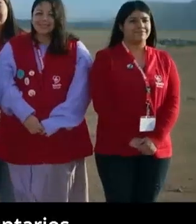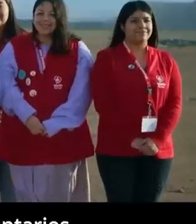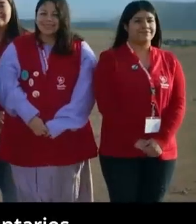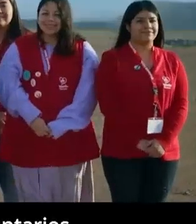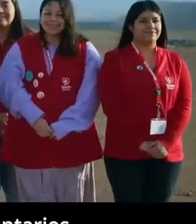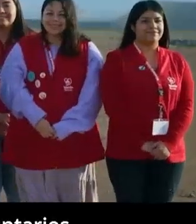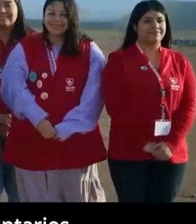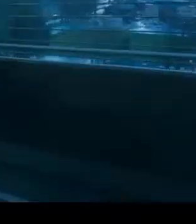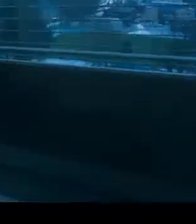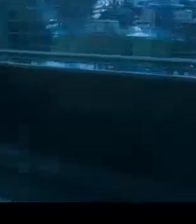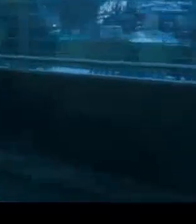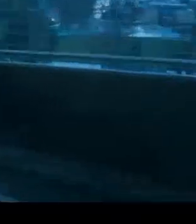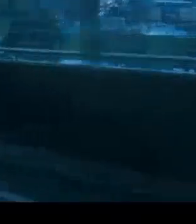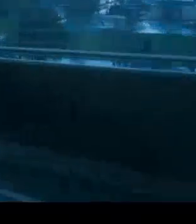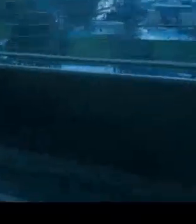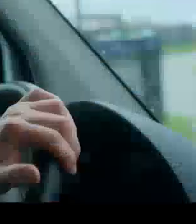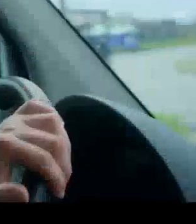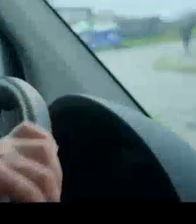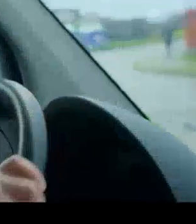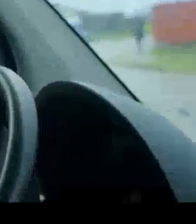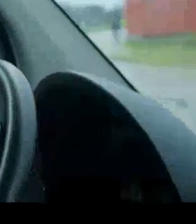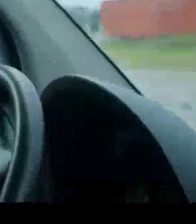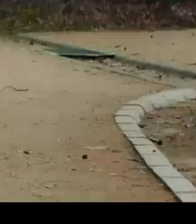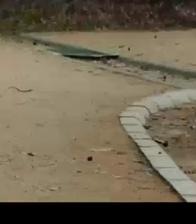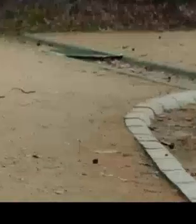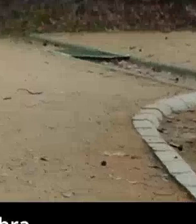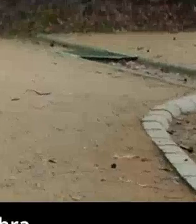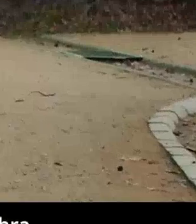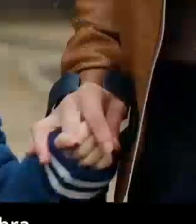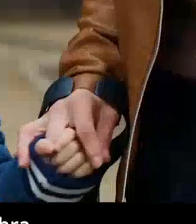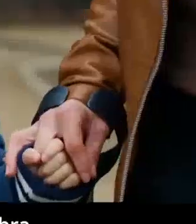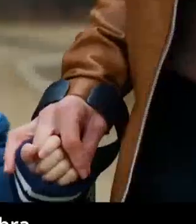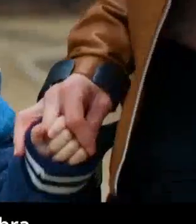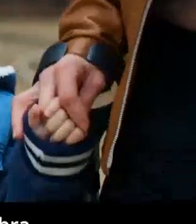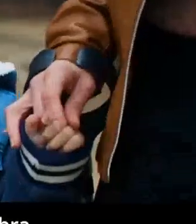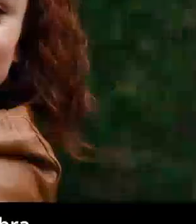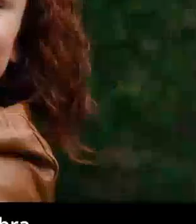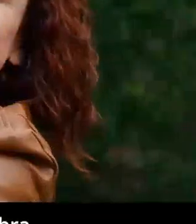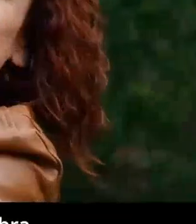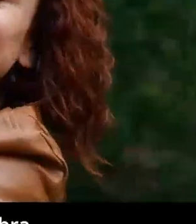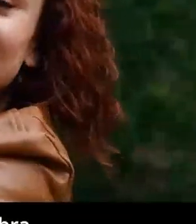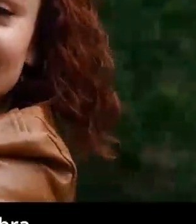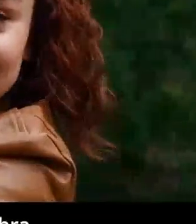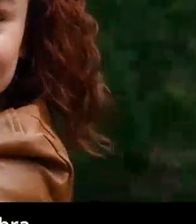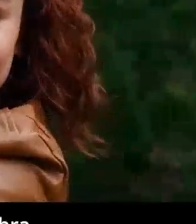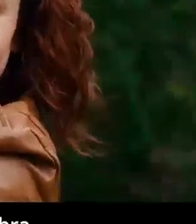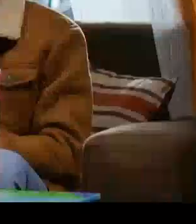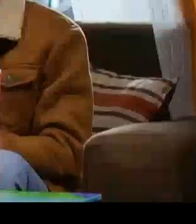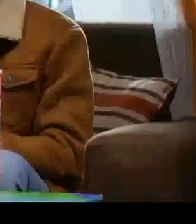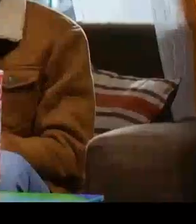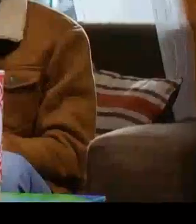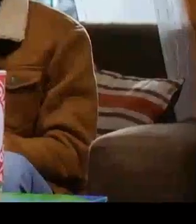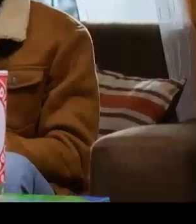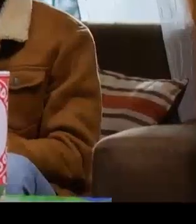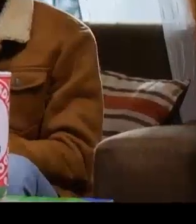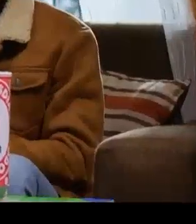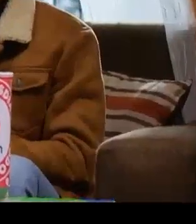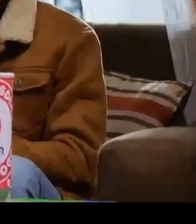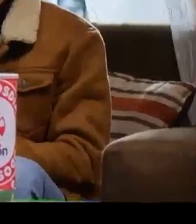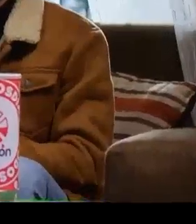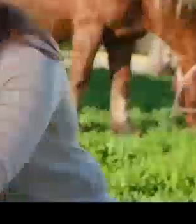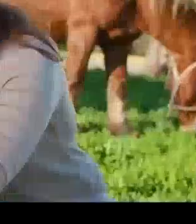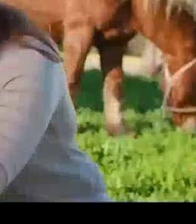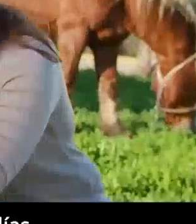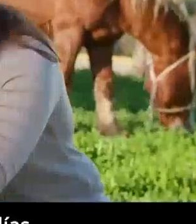de cientos de voluntarios, trabajadores y millones de aportantes que permiten dar continuidad a esta gran obra. Que es de